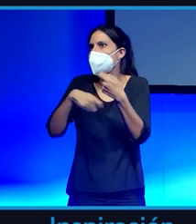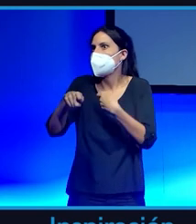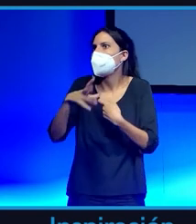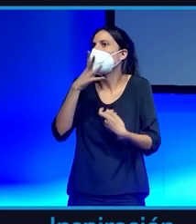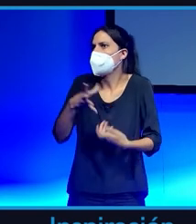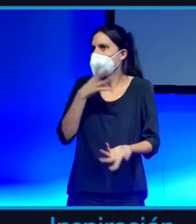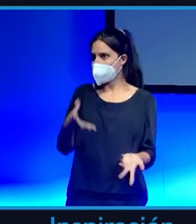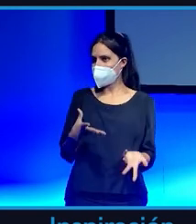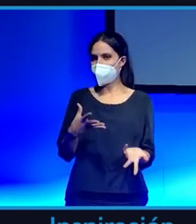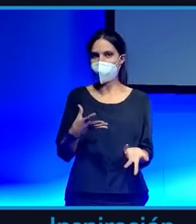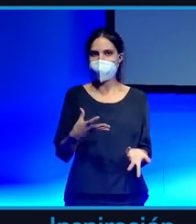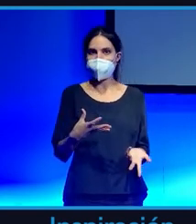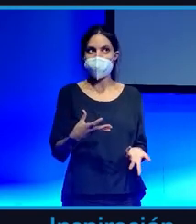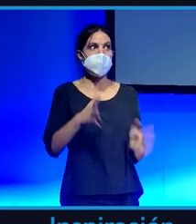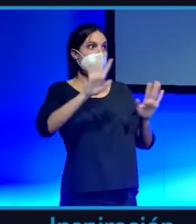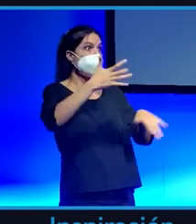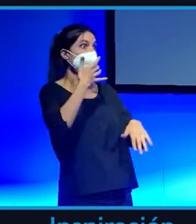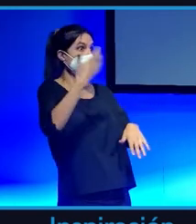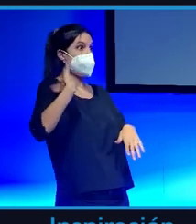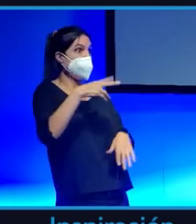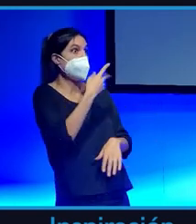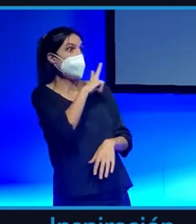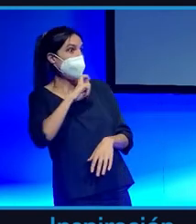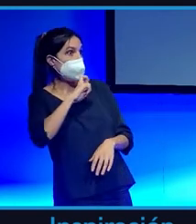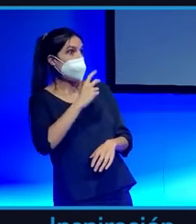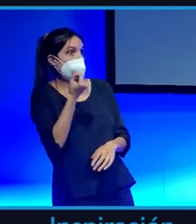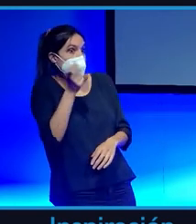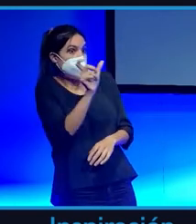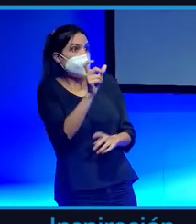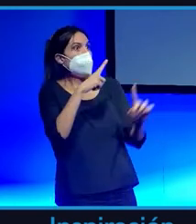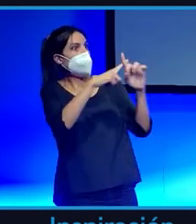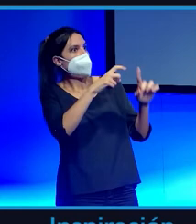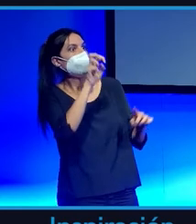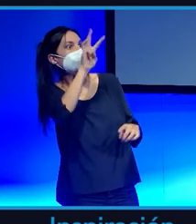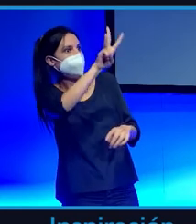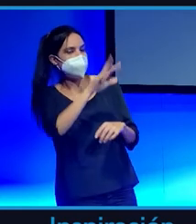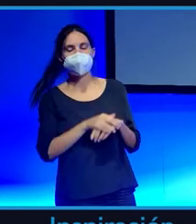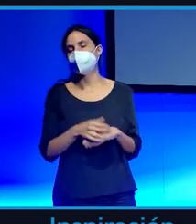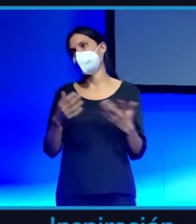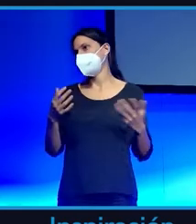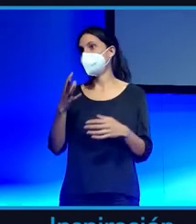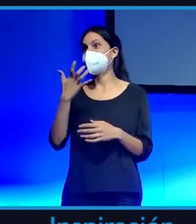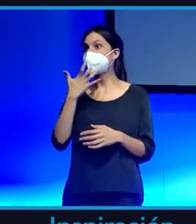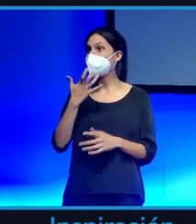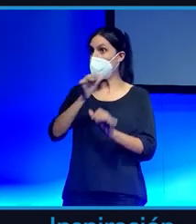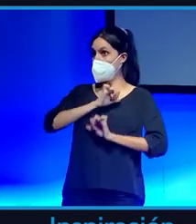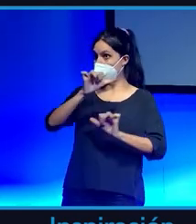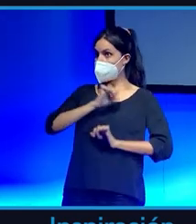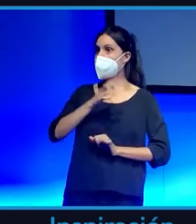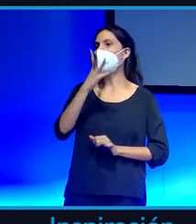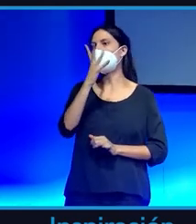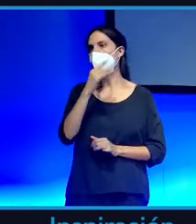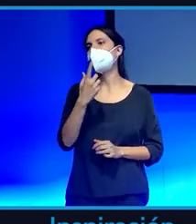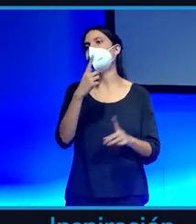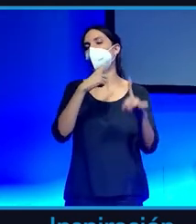comprar pero no te he dicho que vendas. Pero si he multiplicado por 3, ¿cómo no voy vender? Pues mira, ahora podría haber multiplicado por 12 o más. Por eso yo creo que es muy arriesgado